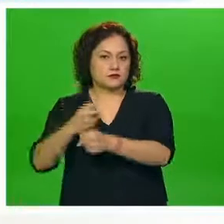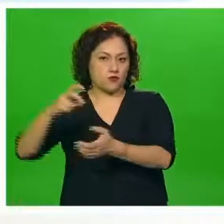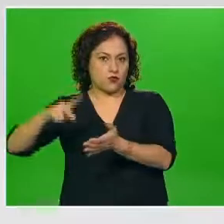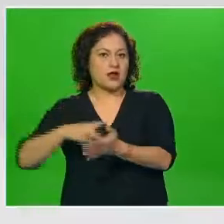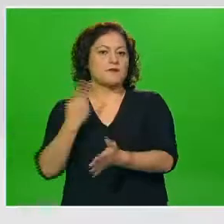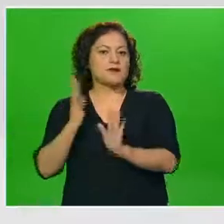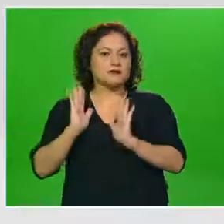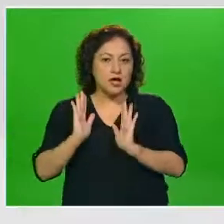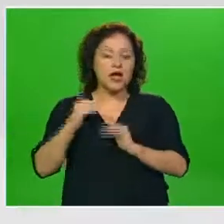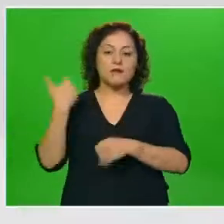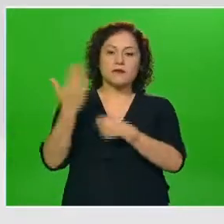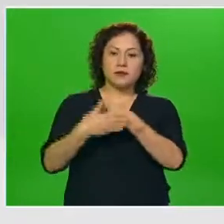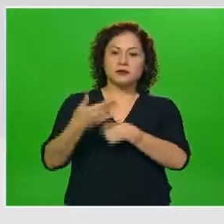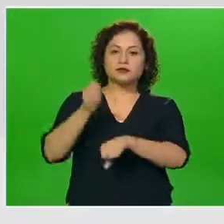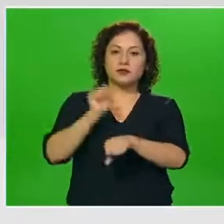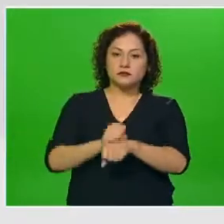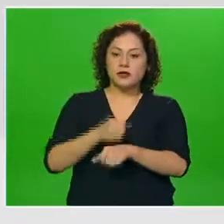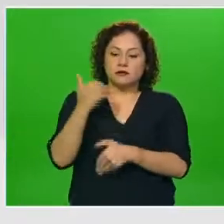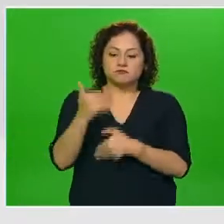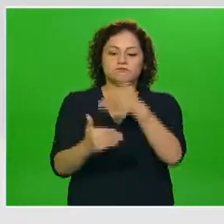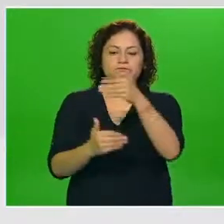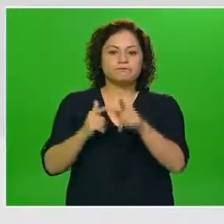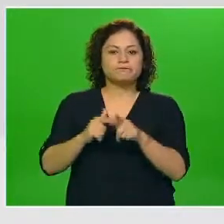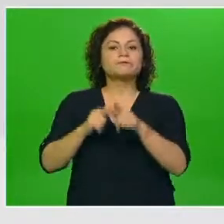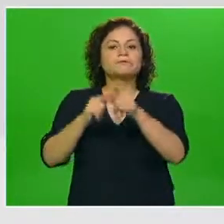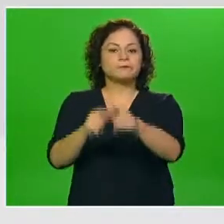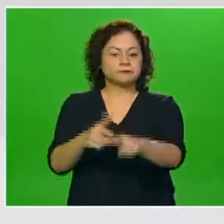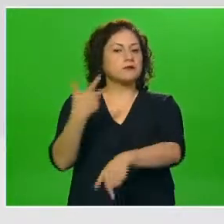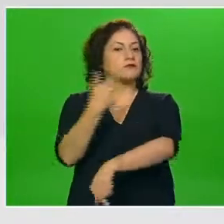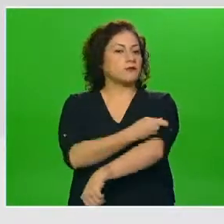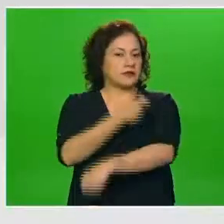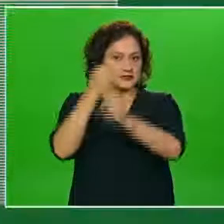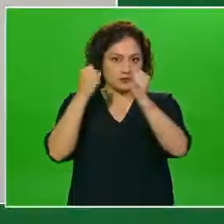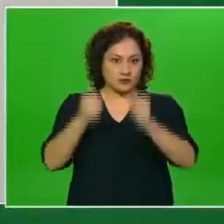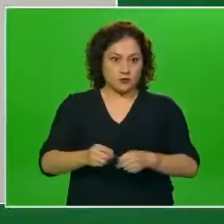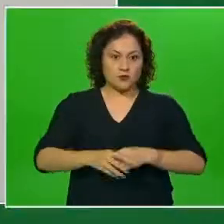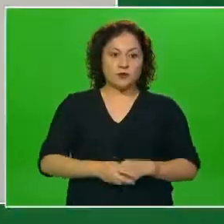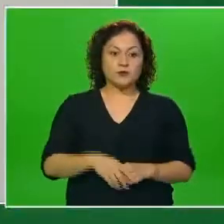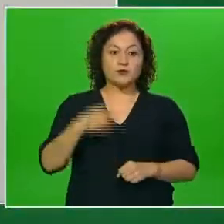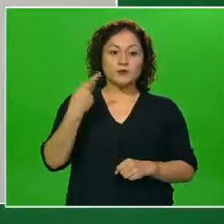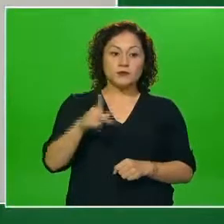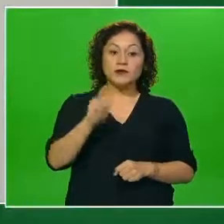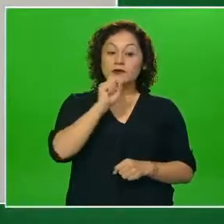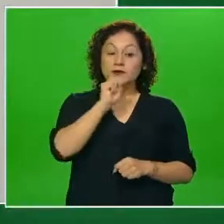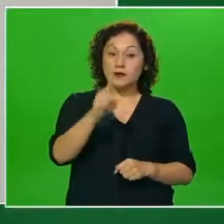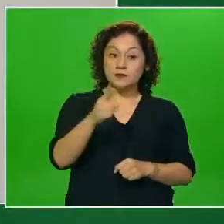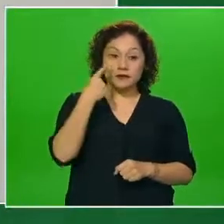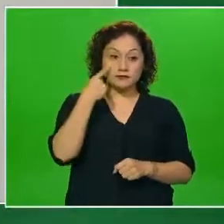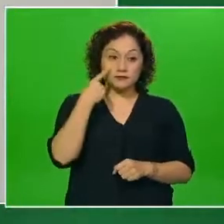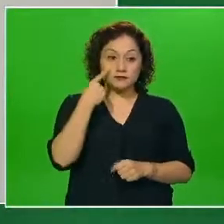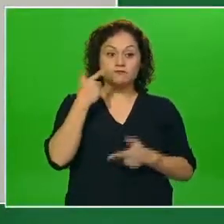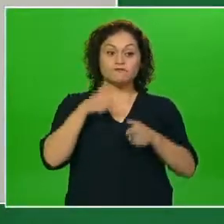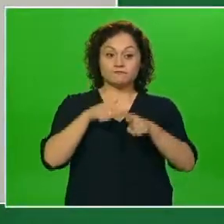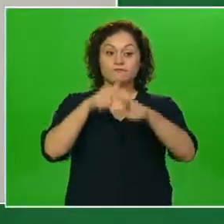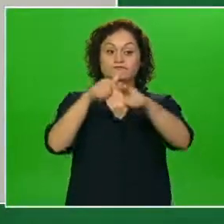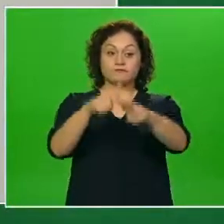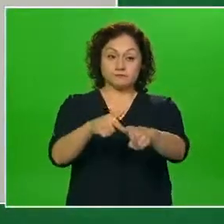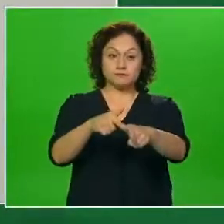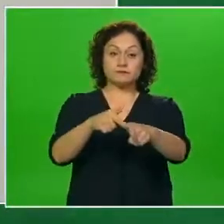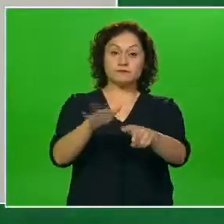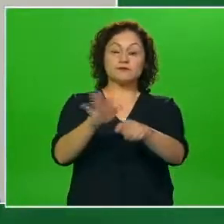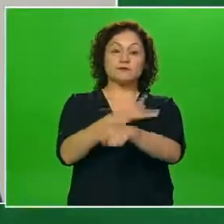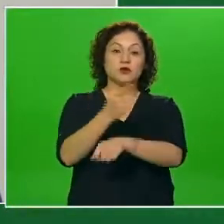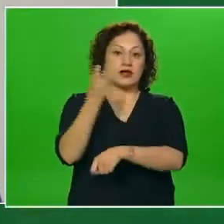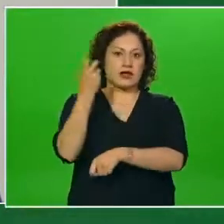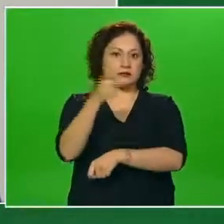avanzando la estrategia nacional. Pero además se van cumpliendo los tiempos porque muchas veces y esto también es importante recordarle a las